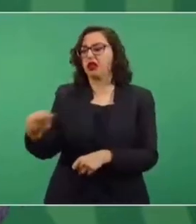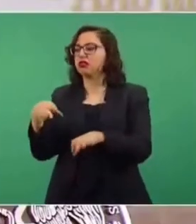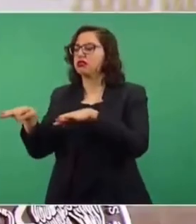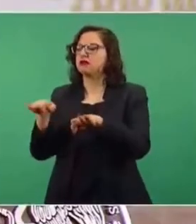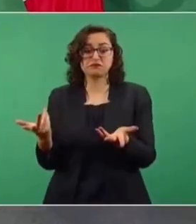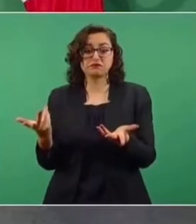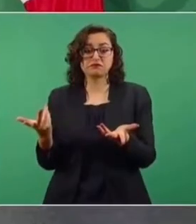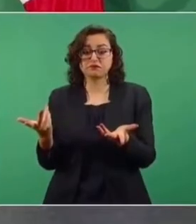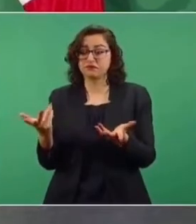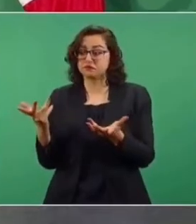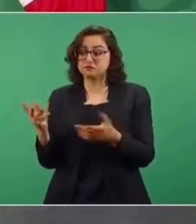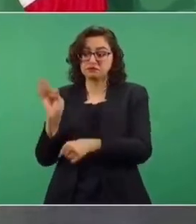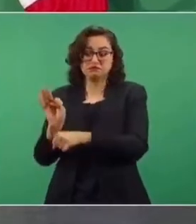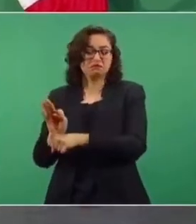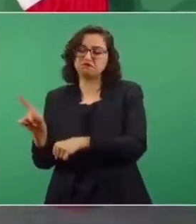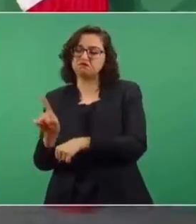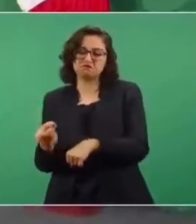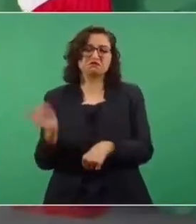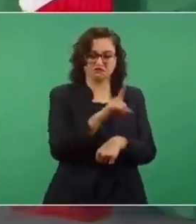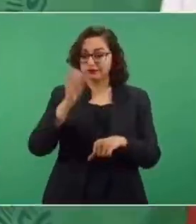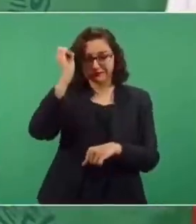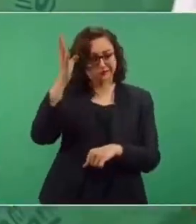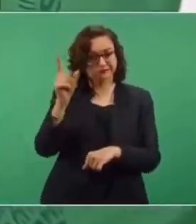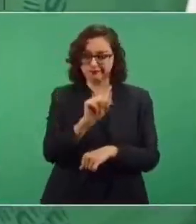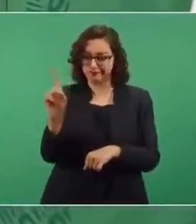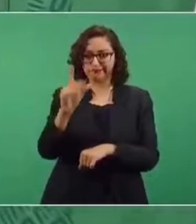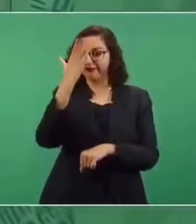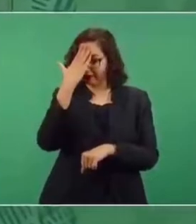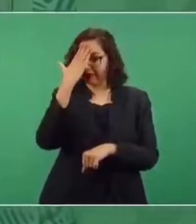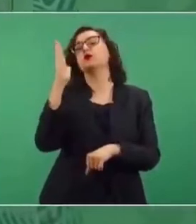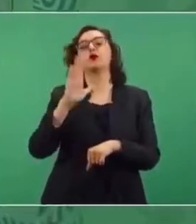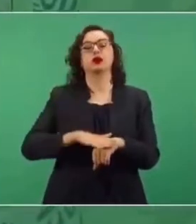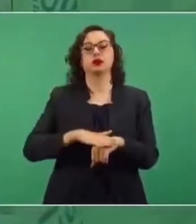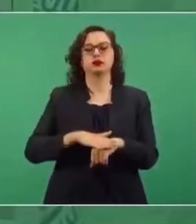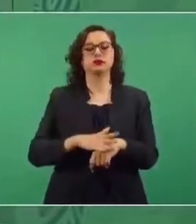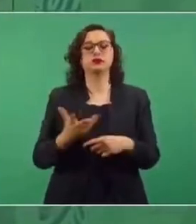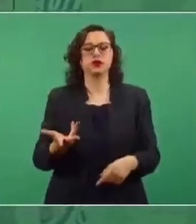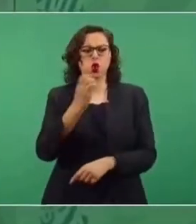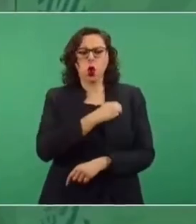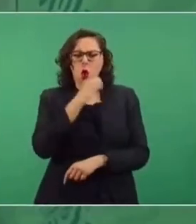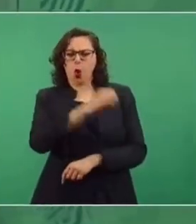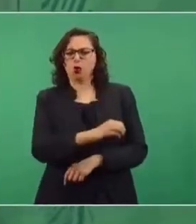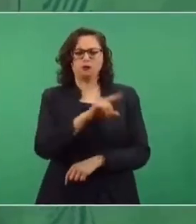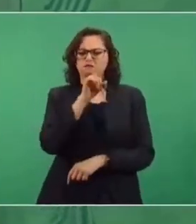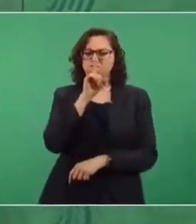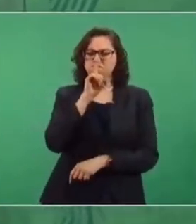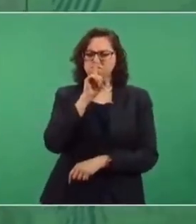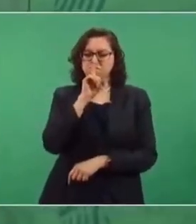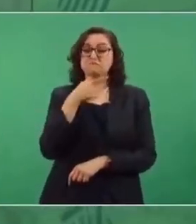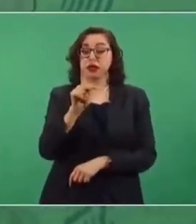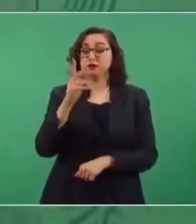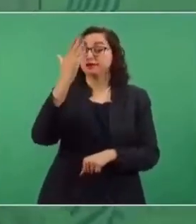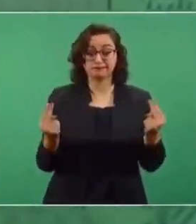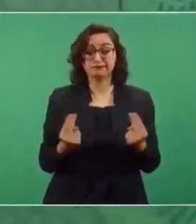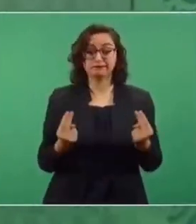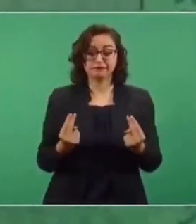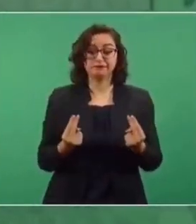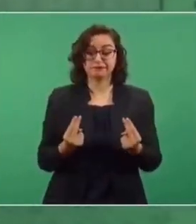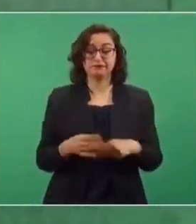trabajadores de base, se protegía a los dirigentes. No hay que odiar, pero no olvidar.